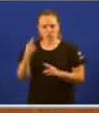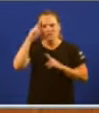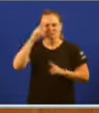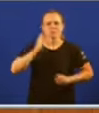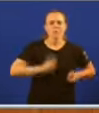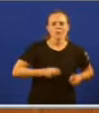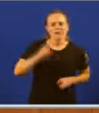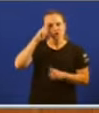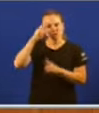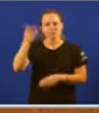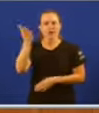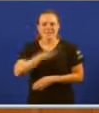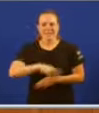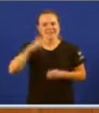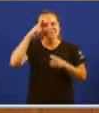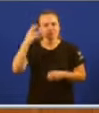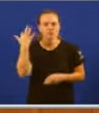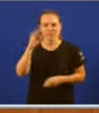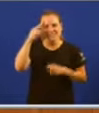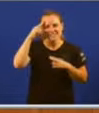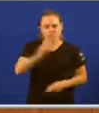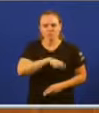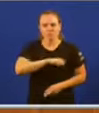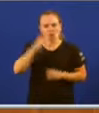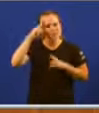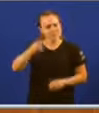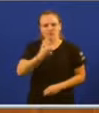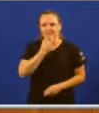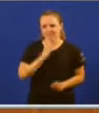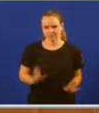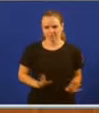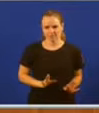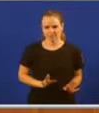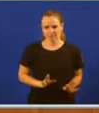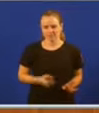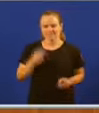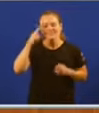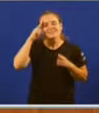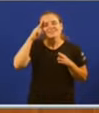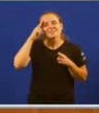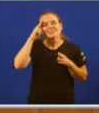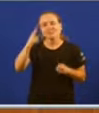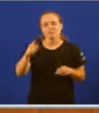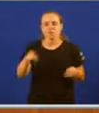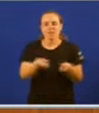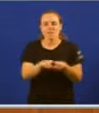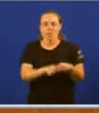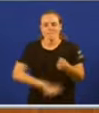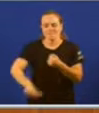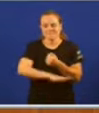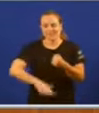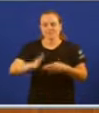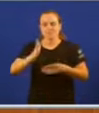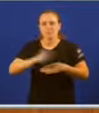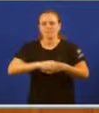catalans, aos españois, aos franceses, aos ingleses. Penso que o respeto é a base sobre a que se pode construir unha sociedade